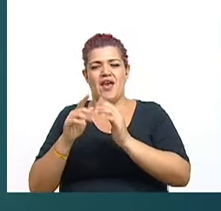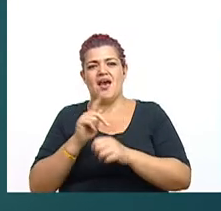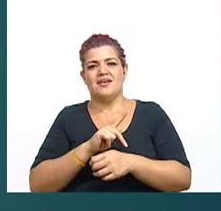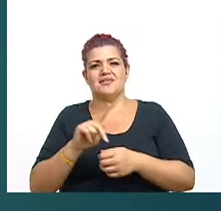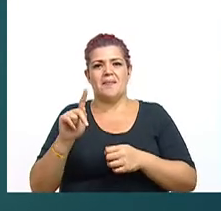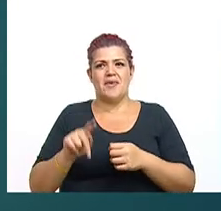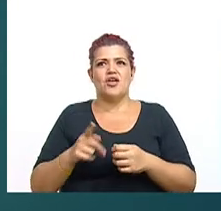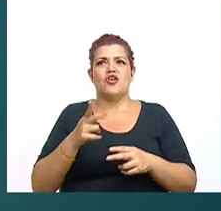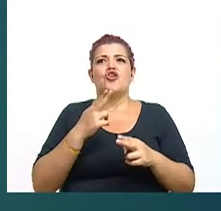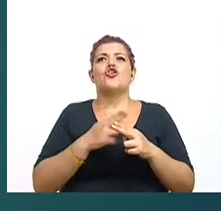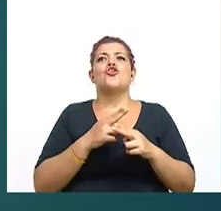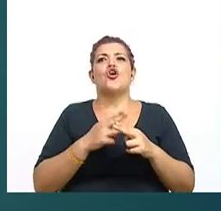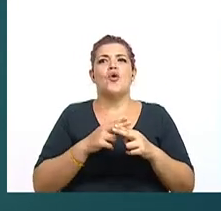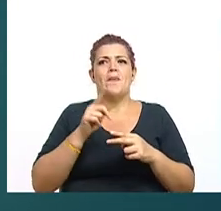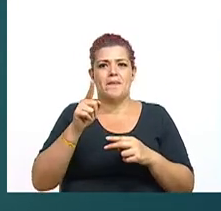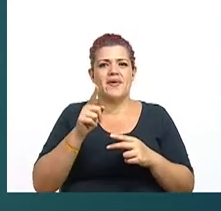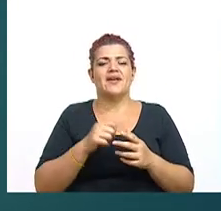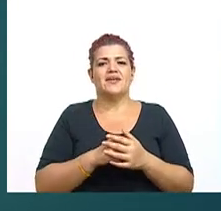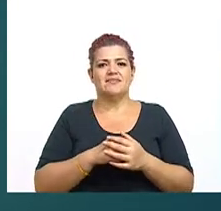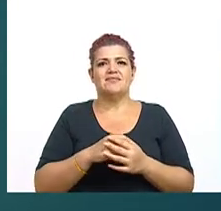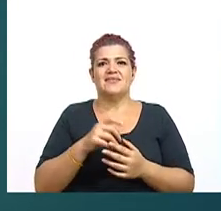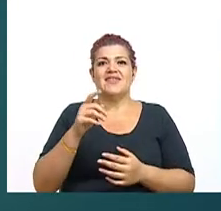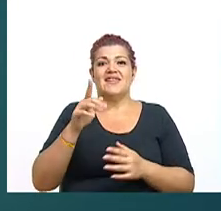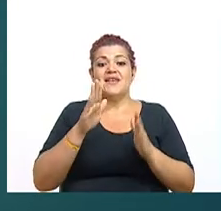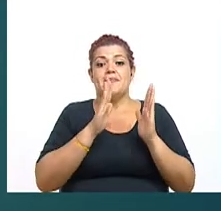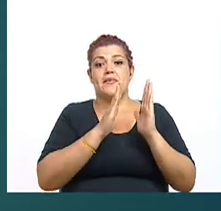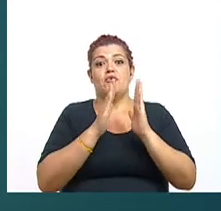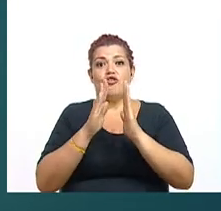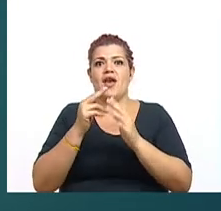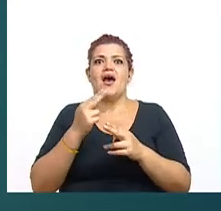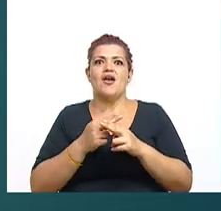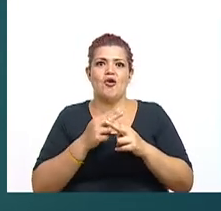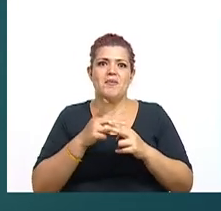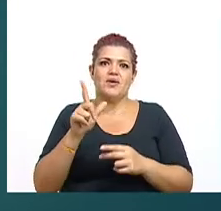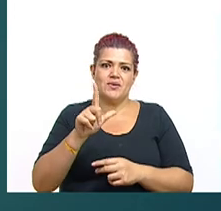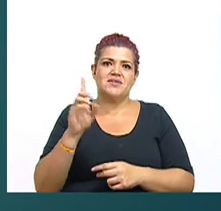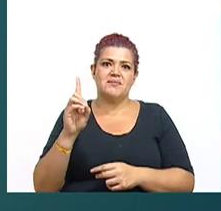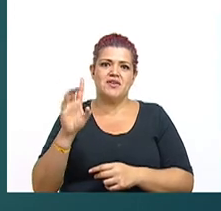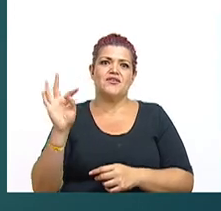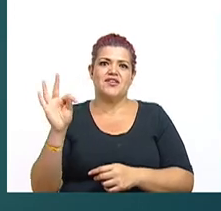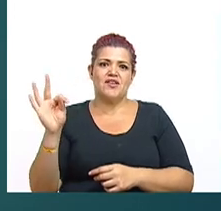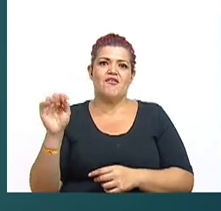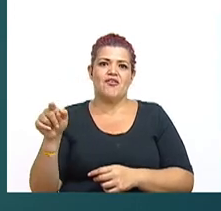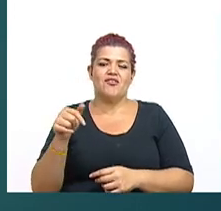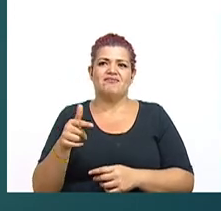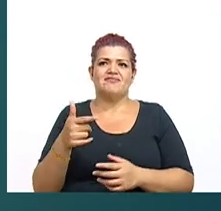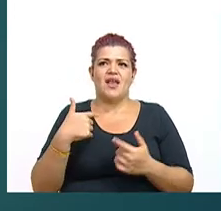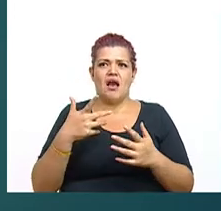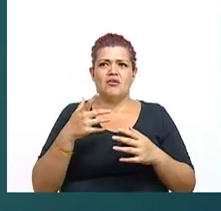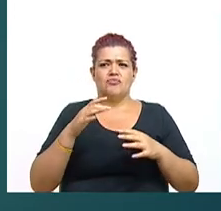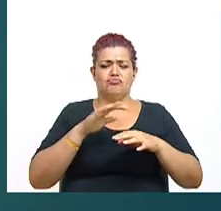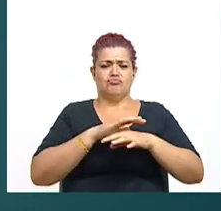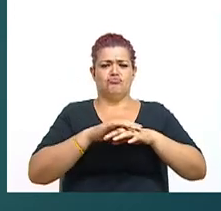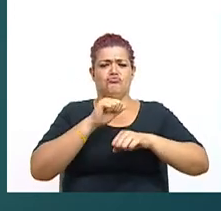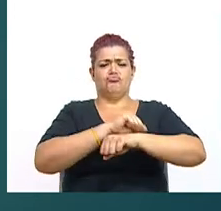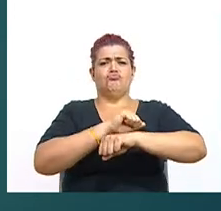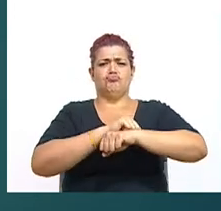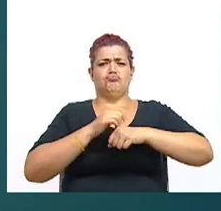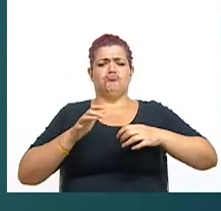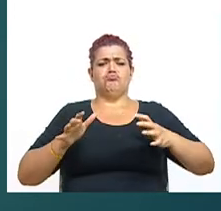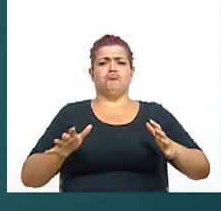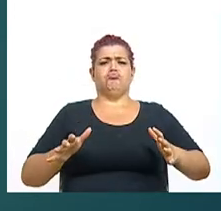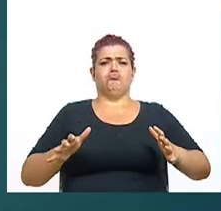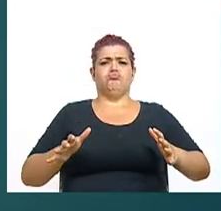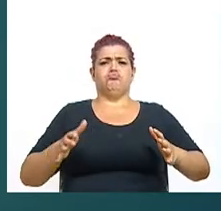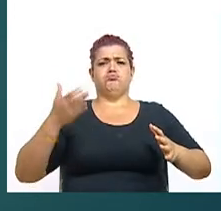Pedro lleva por nombre Luis Demetrio Tinoco. Y también recientemente se reveló un busto en su honor